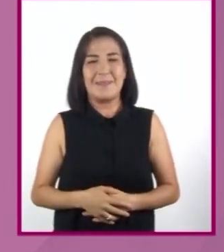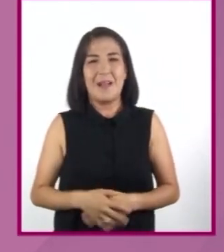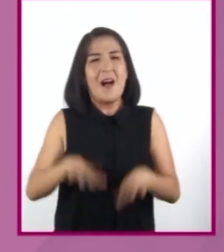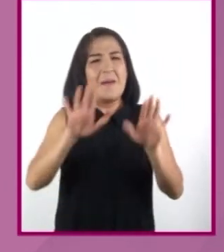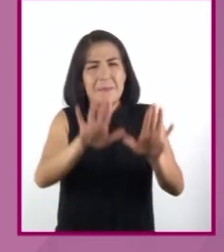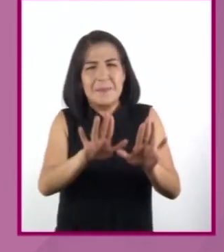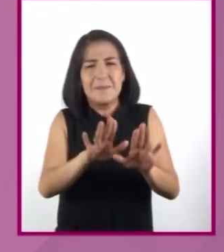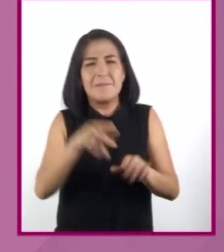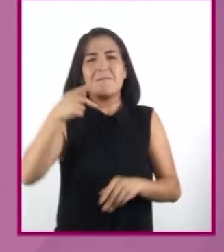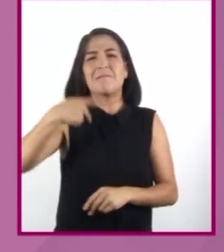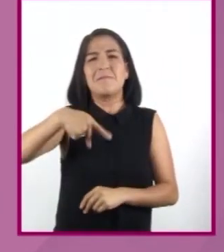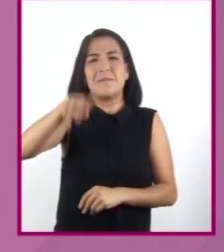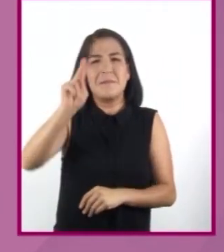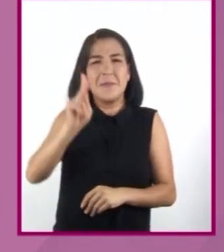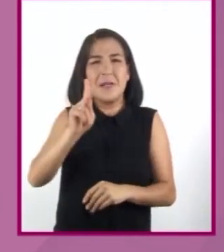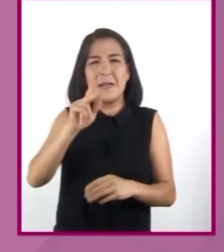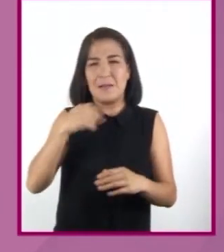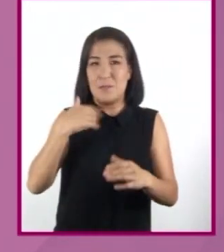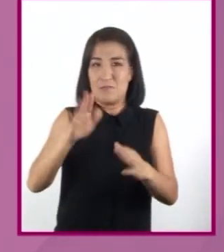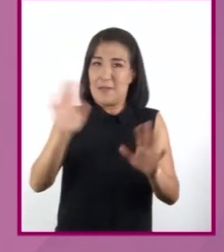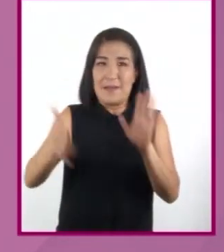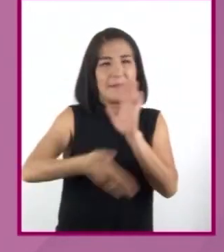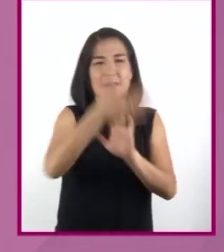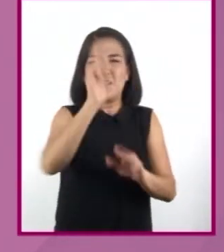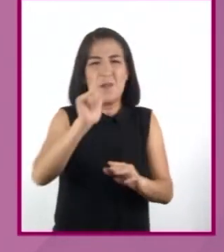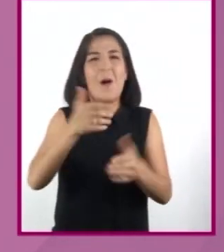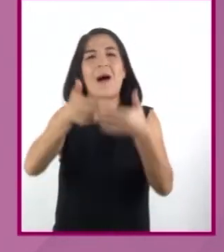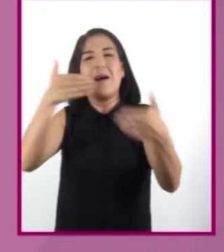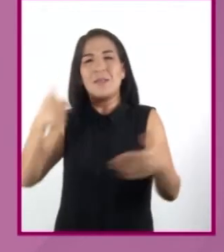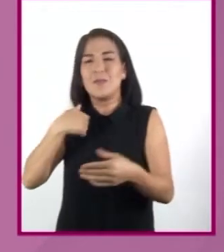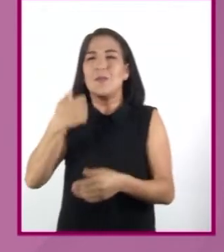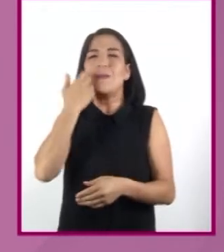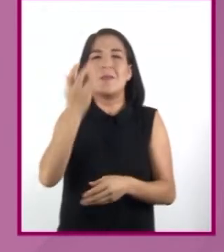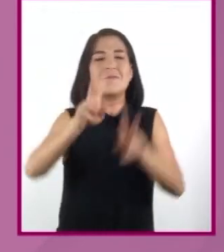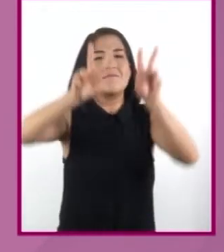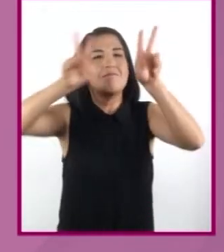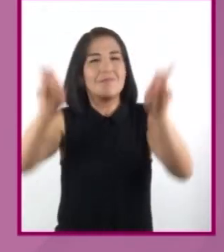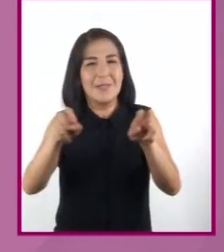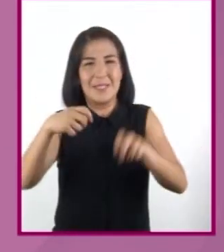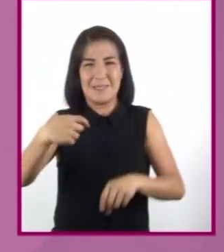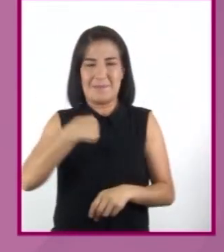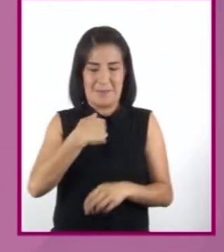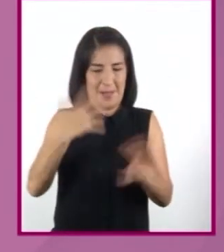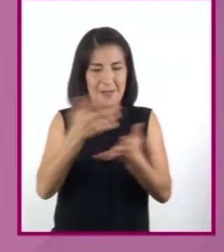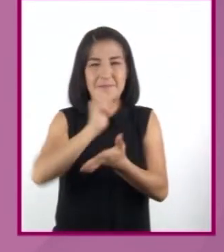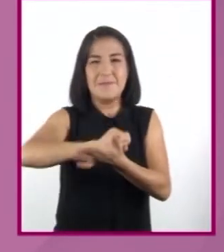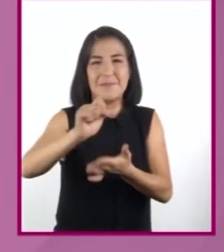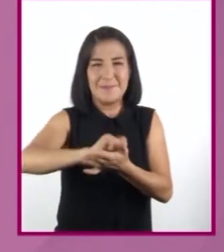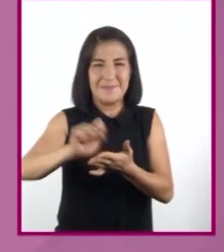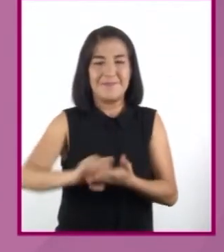Pero, antes de irnos, quisiera terminar con una frase de mi autoría.